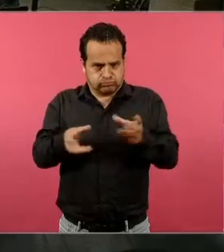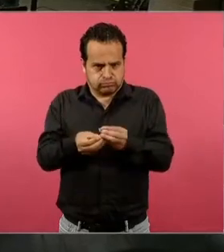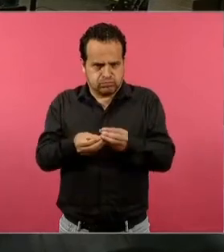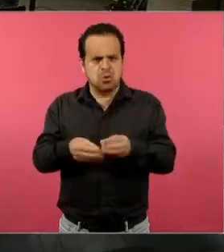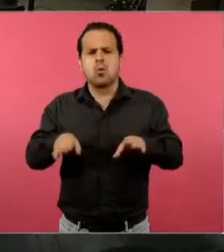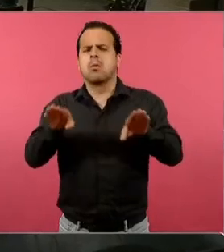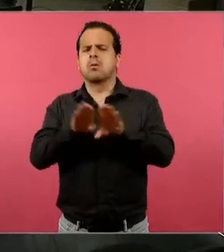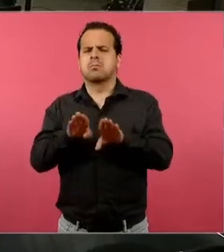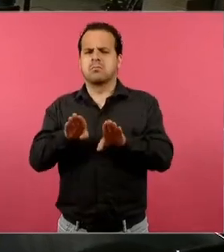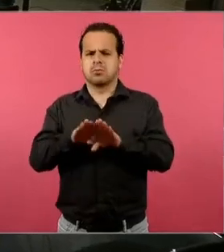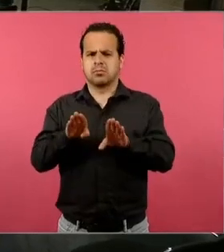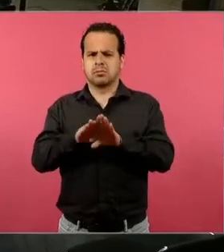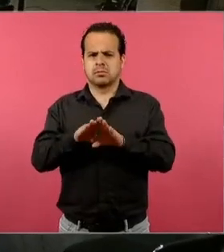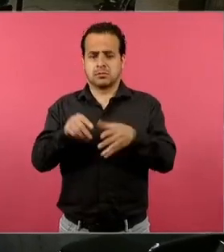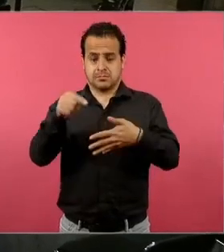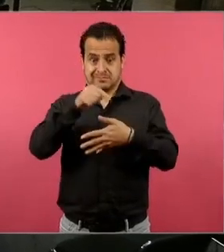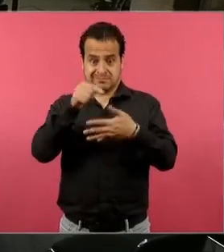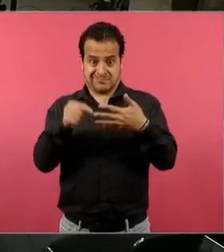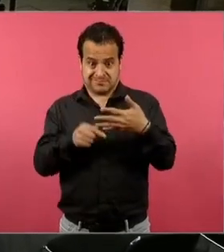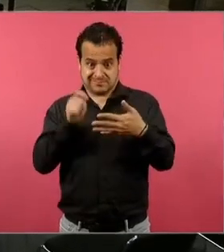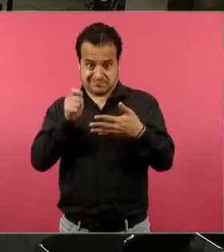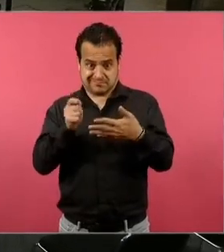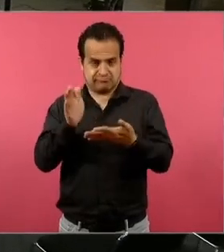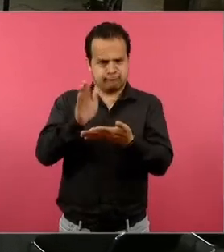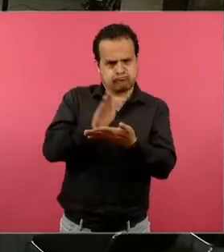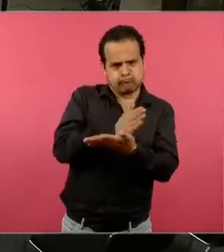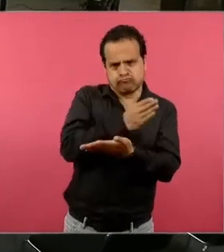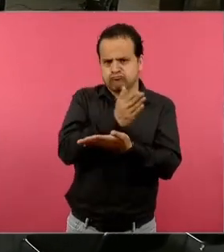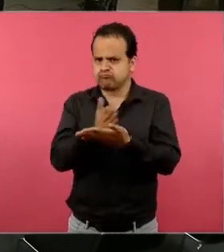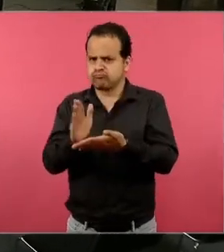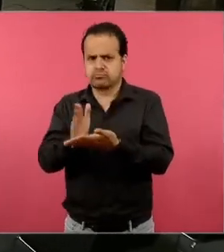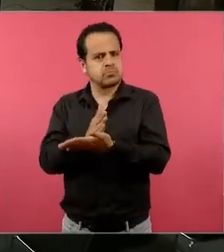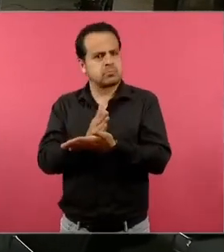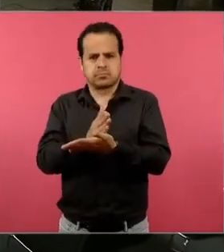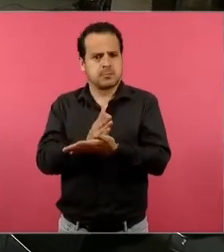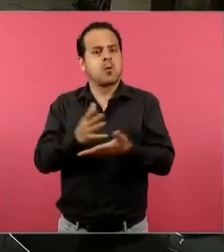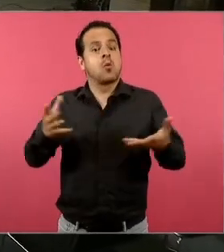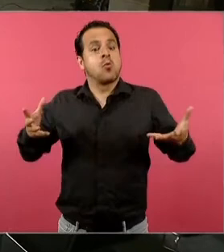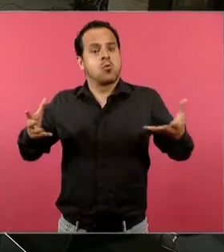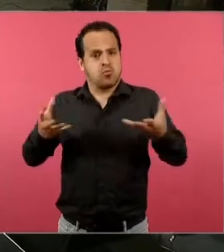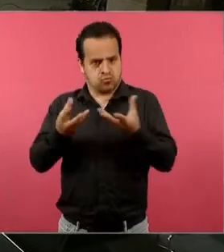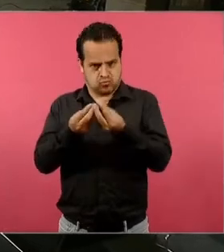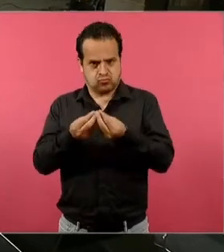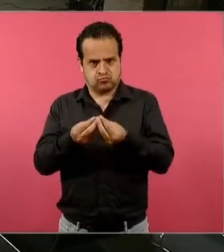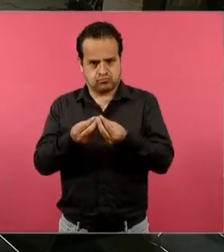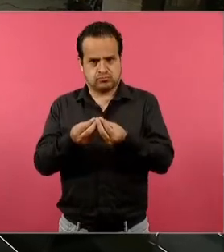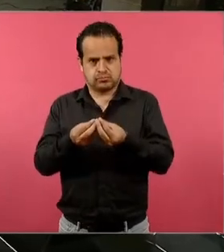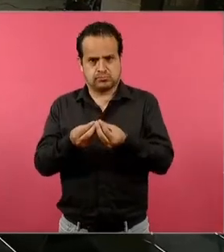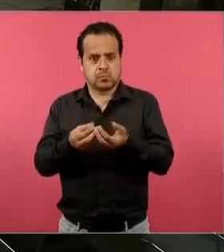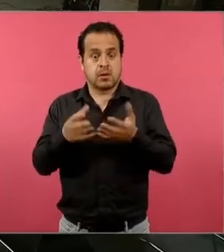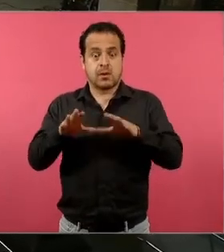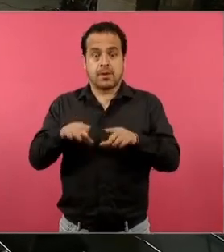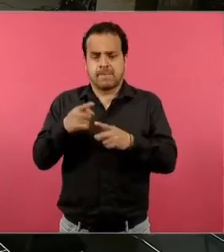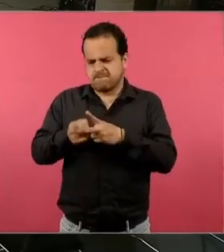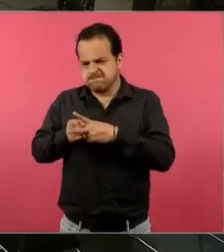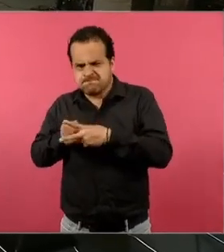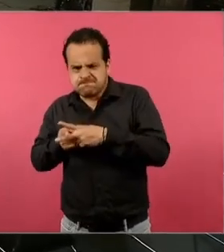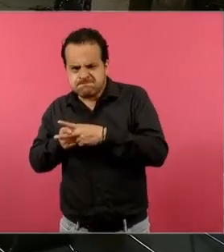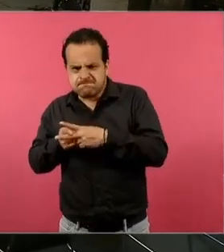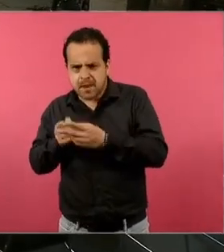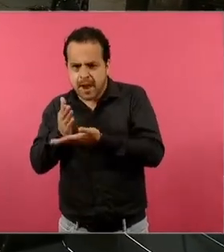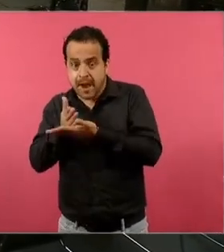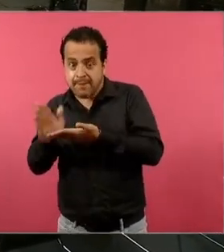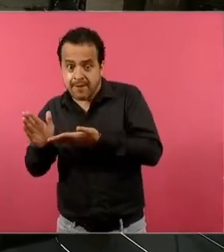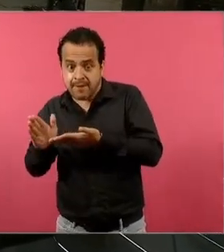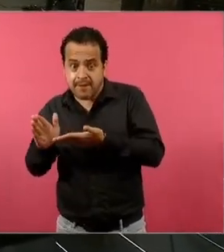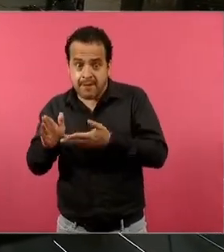formativos no son independientes, hasta hoy hemos manejado las asignaturas de manera separada, que las matemáticas por un lado, que la tecnología